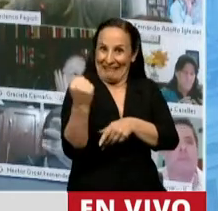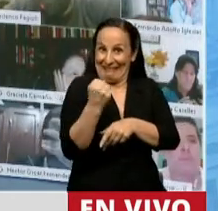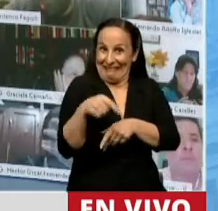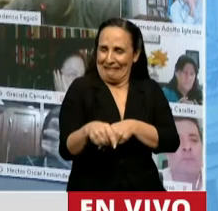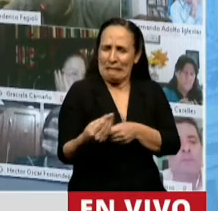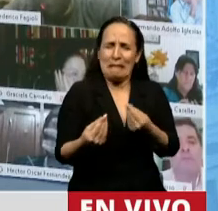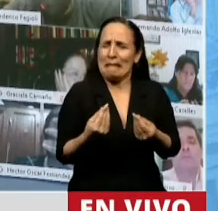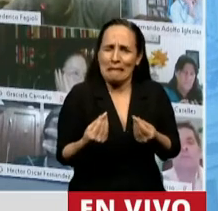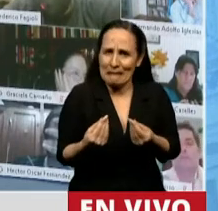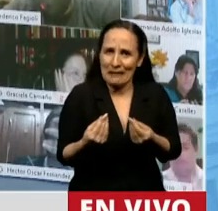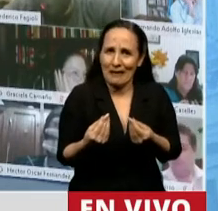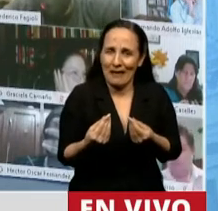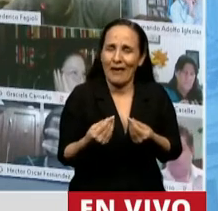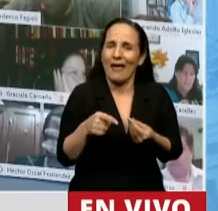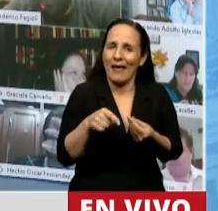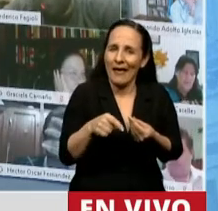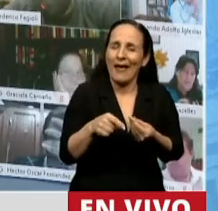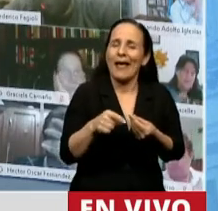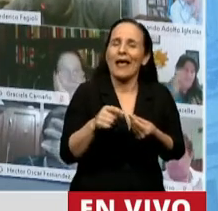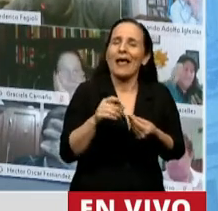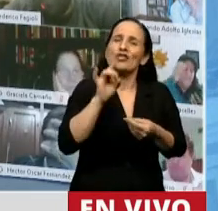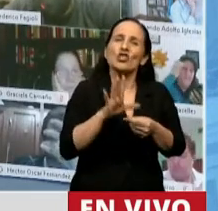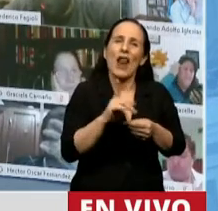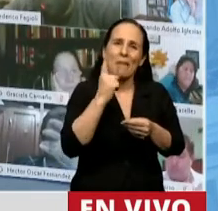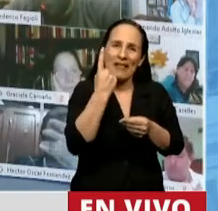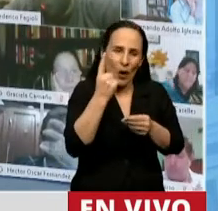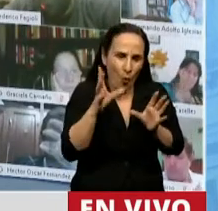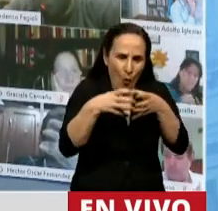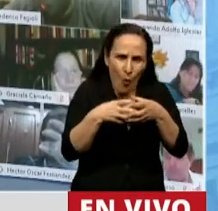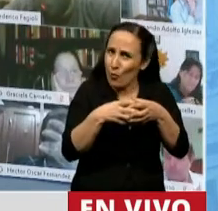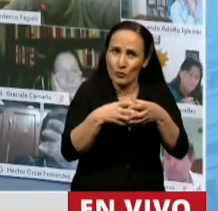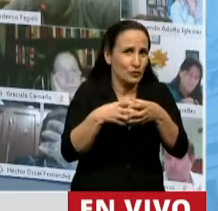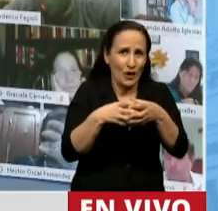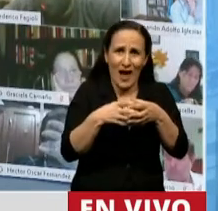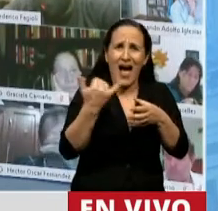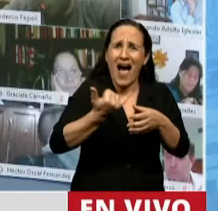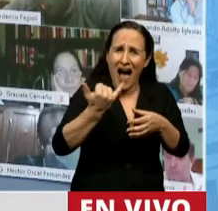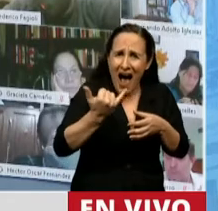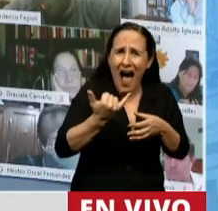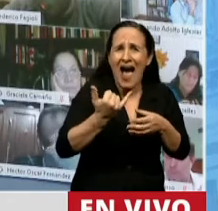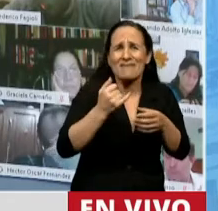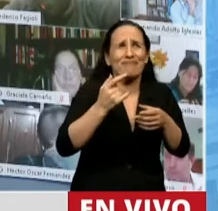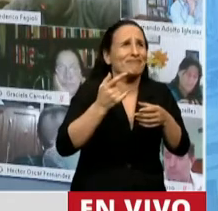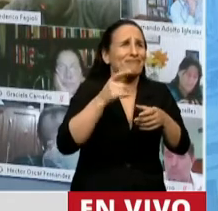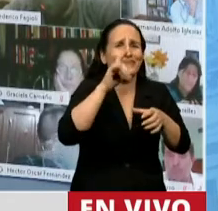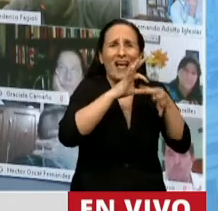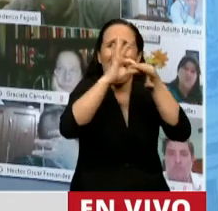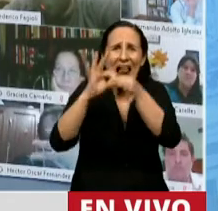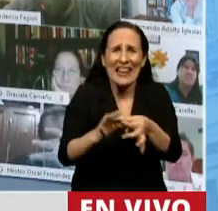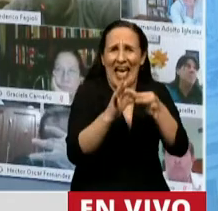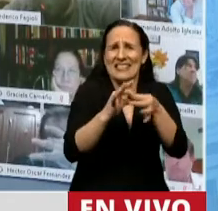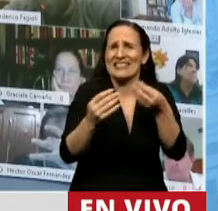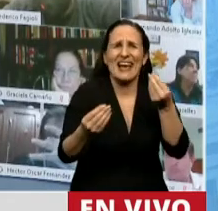construyen de manera transversal, de manera transversal y en alianza estratégica entre los